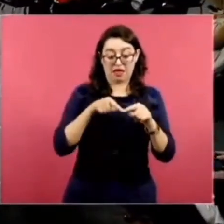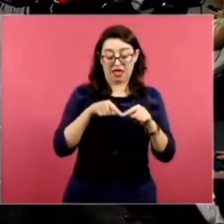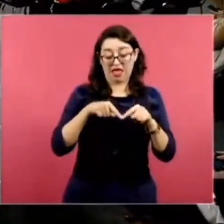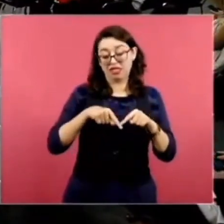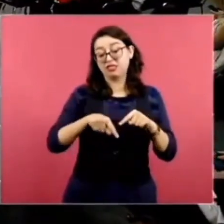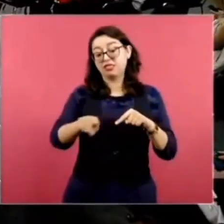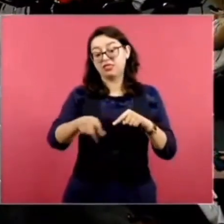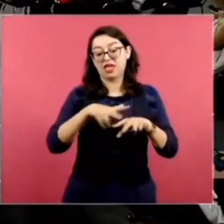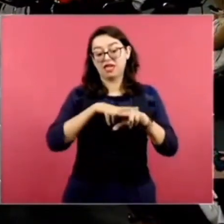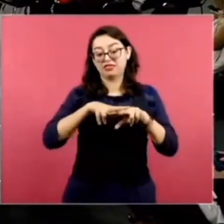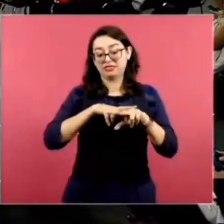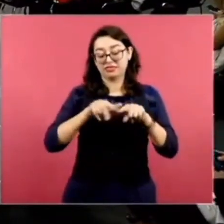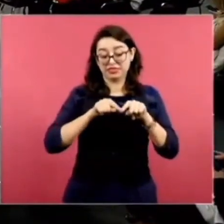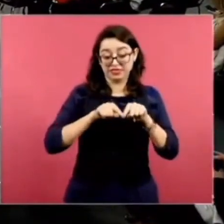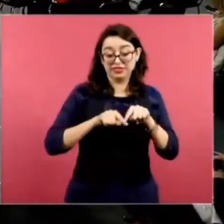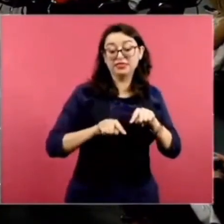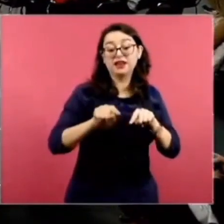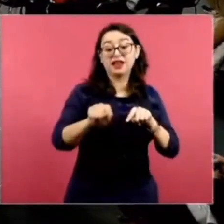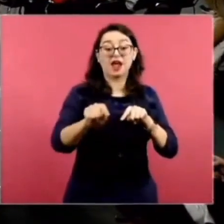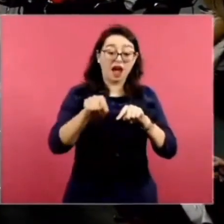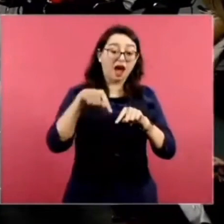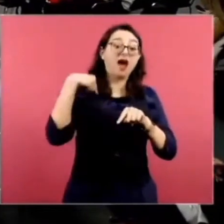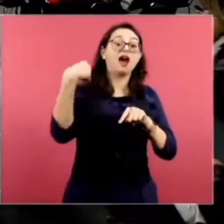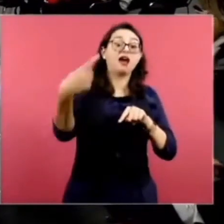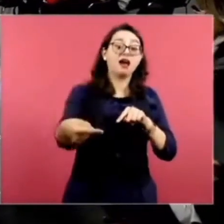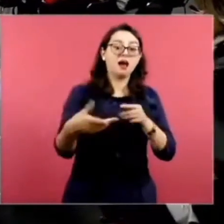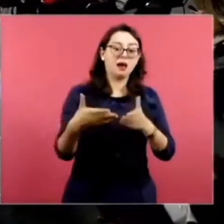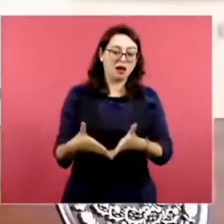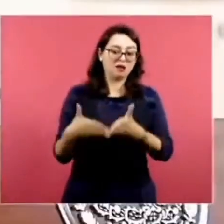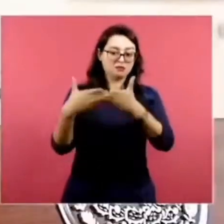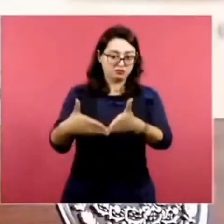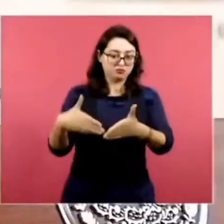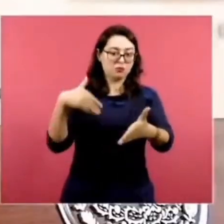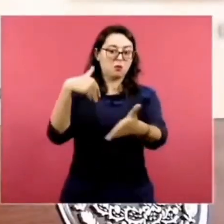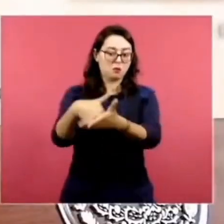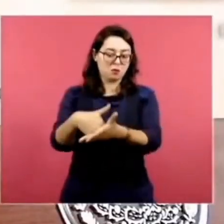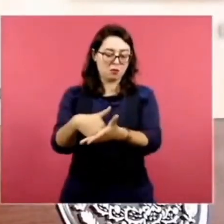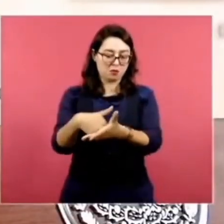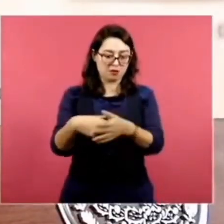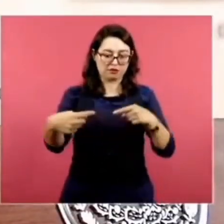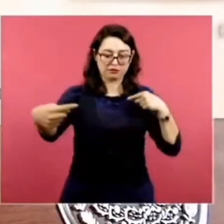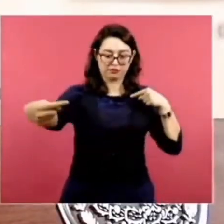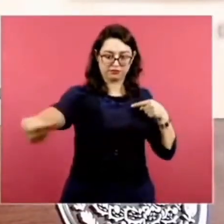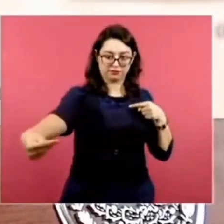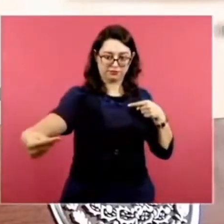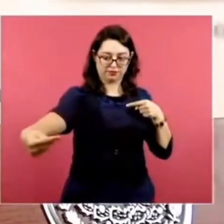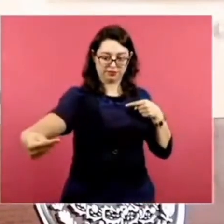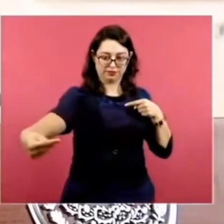la costa oeste de Estados Unidos,